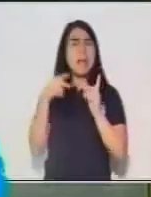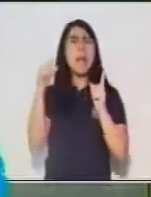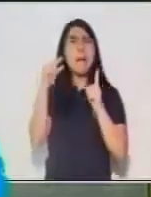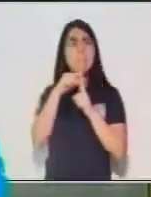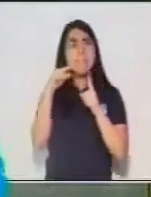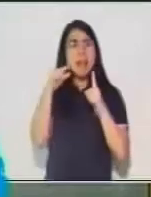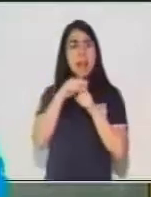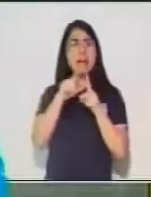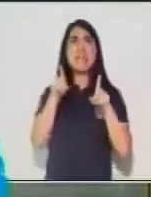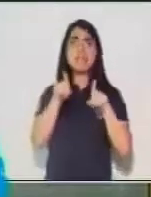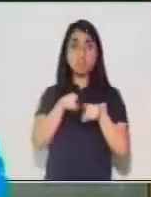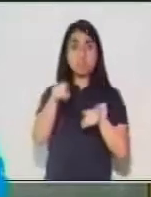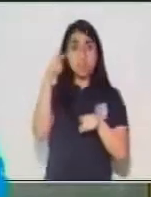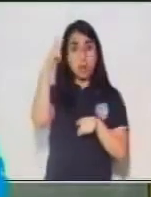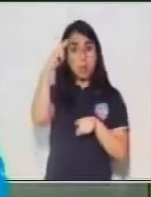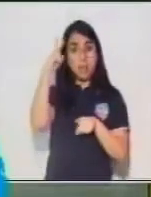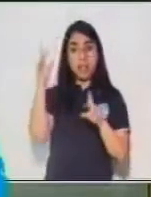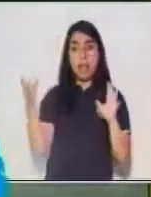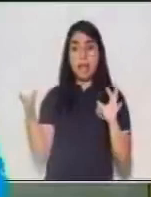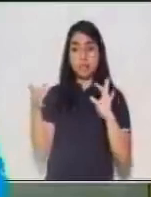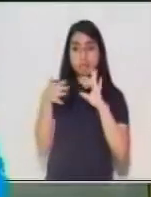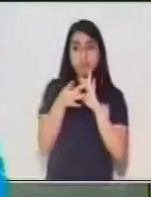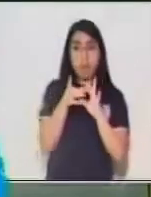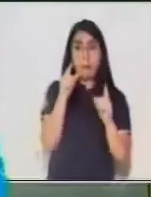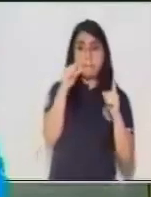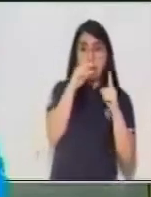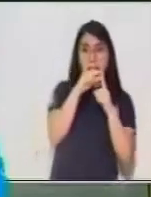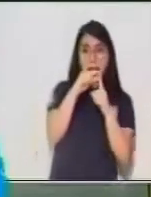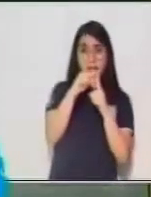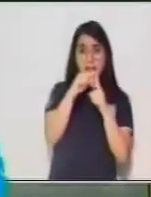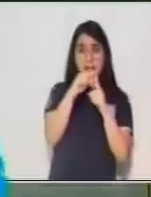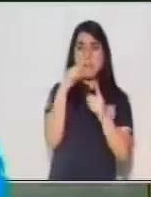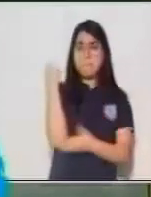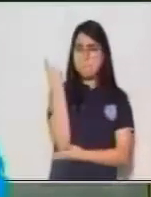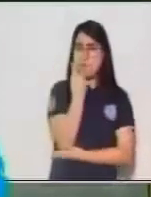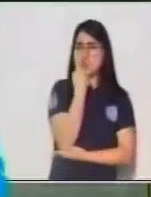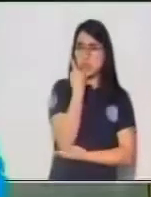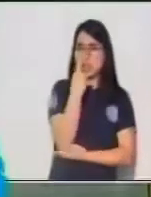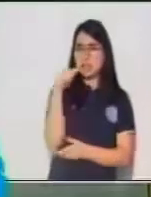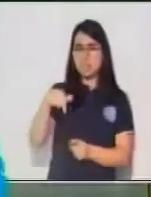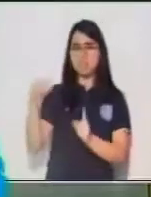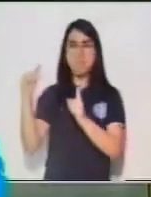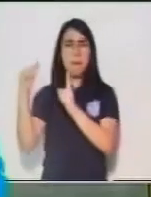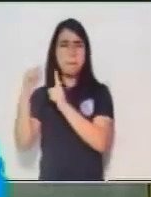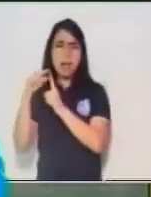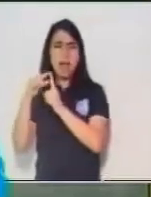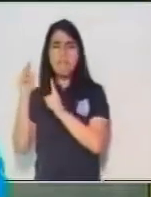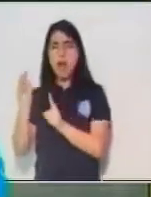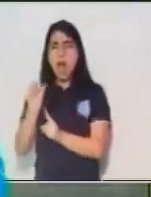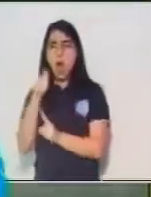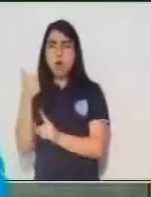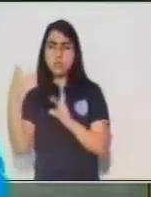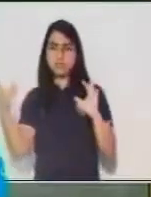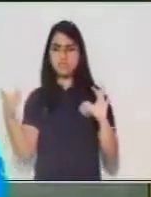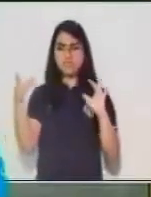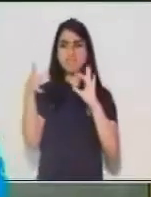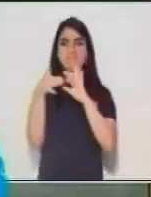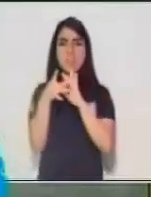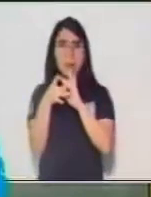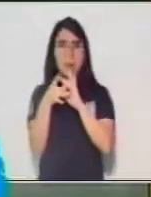elementos de enlace o preposiciones. Entonces, si tenemos